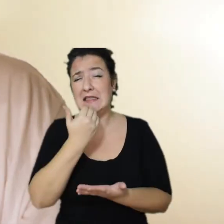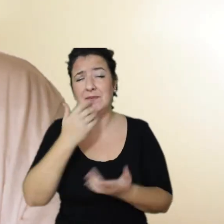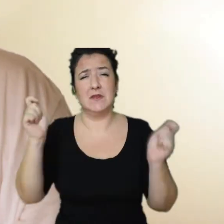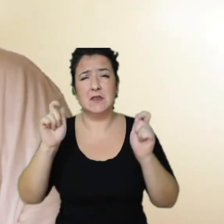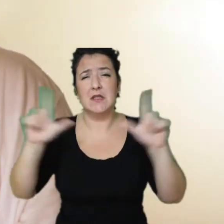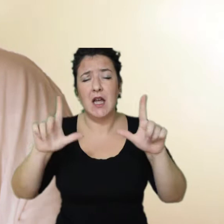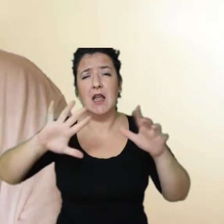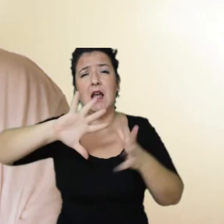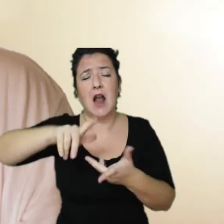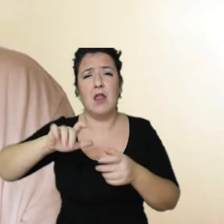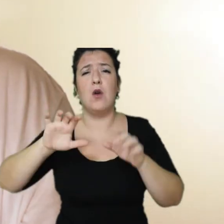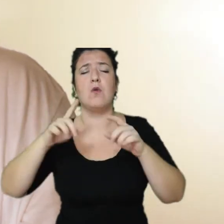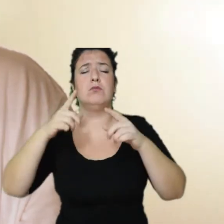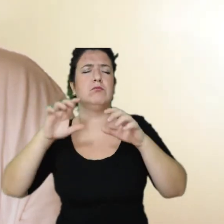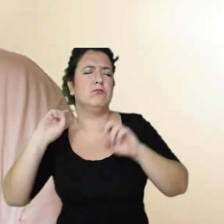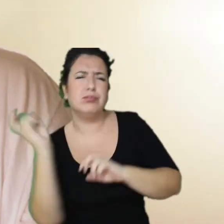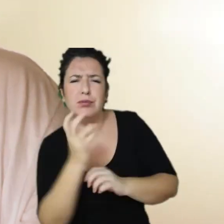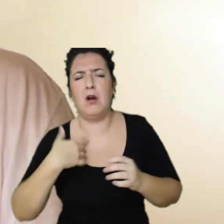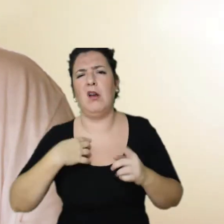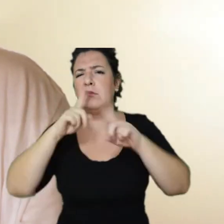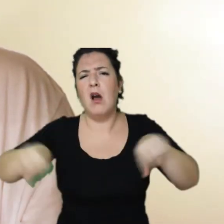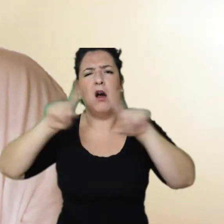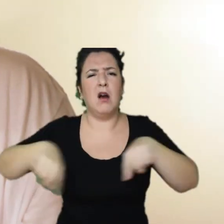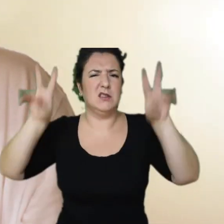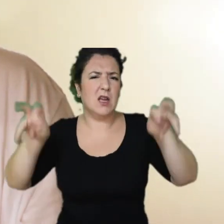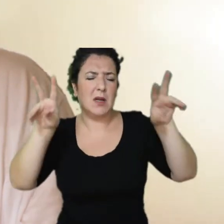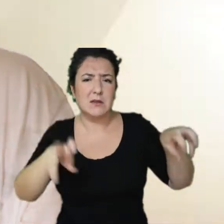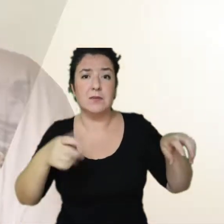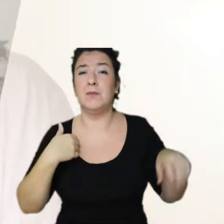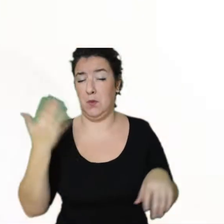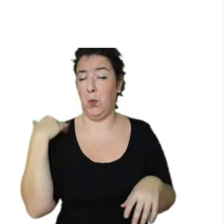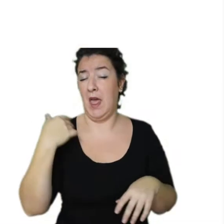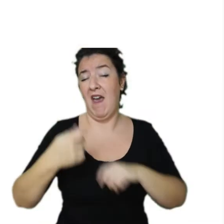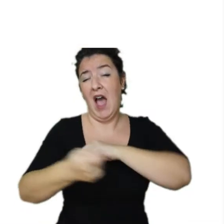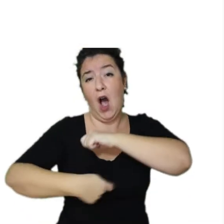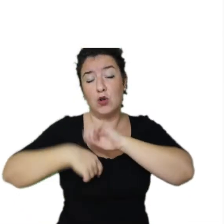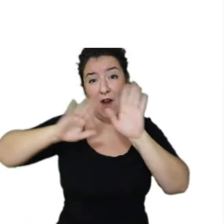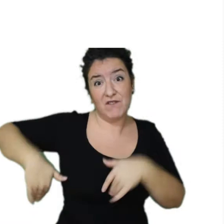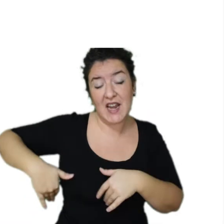medios hablan de lo mismo, es muy posible que hayas visto esta noticia a finales de agosto.